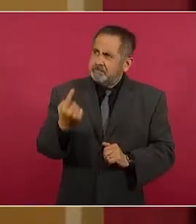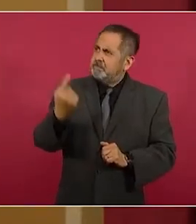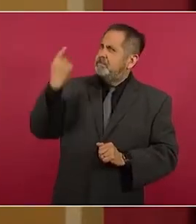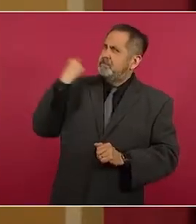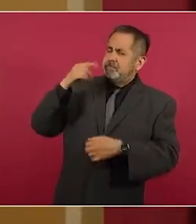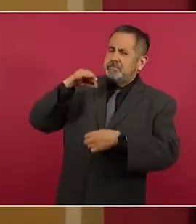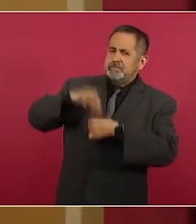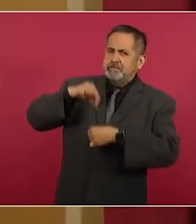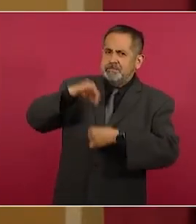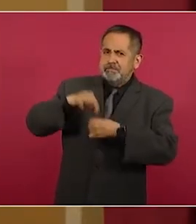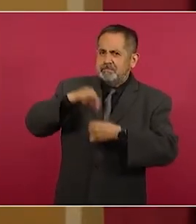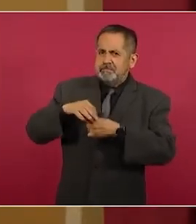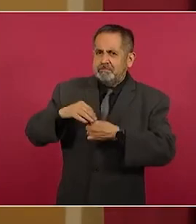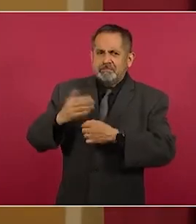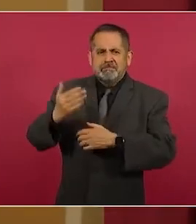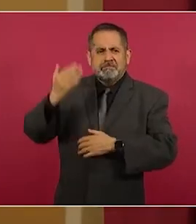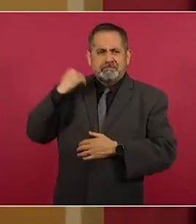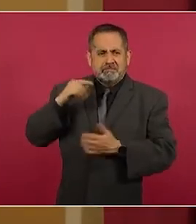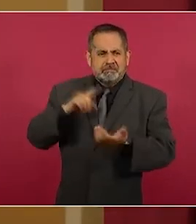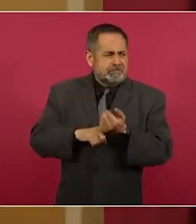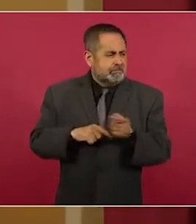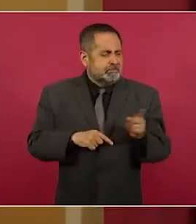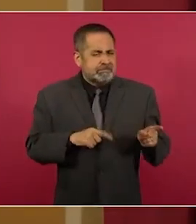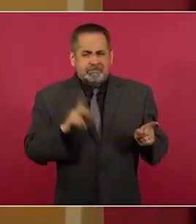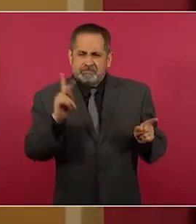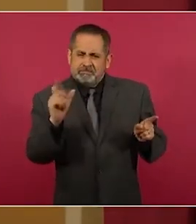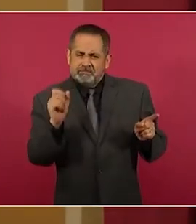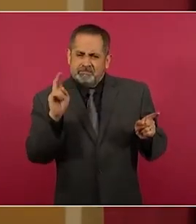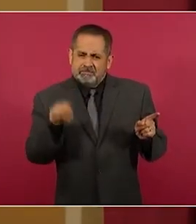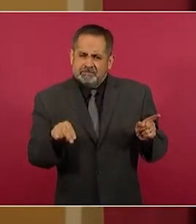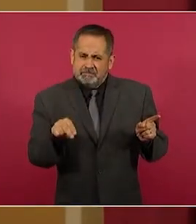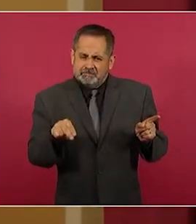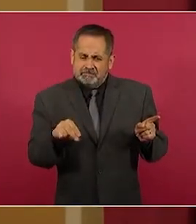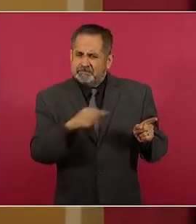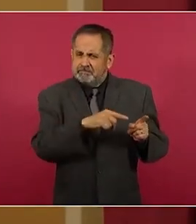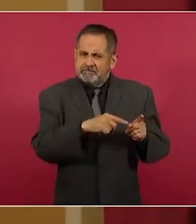el PAN obtuvo creo que un millón